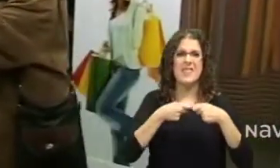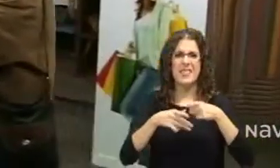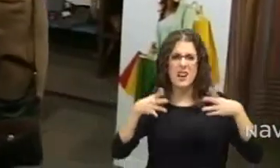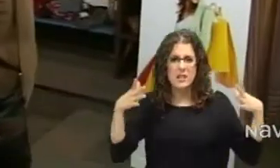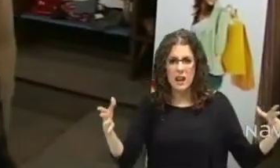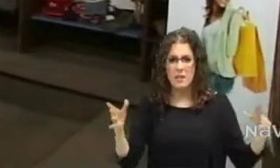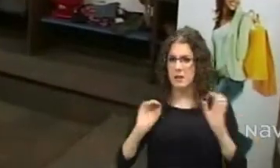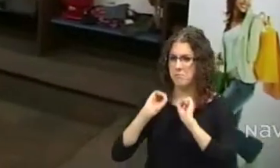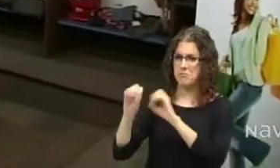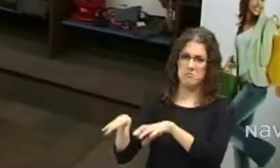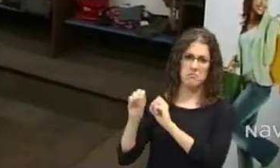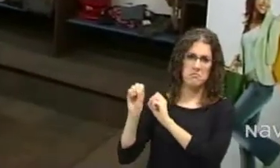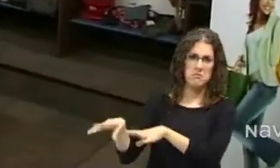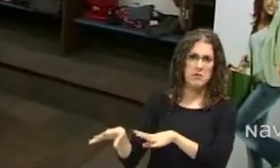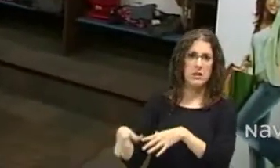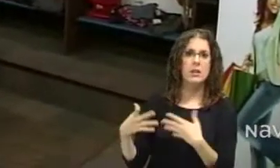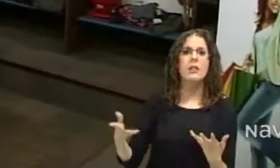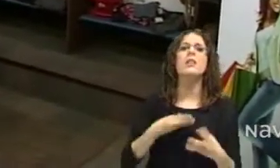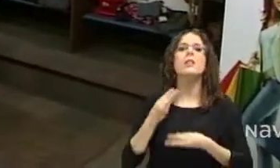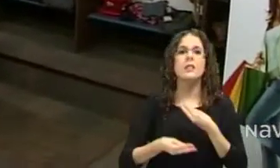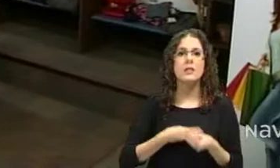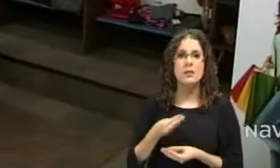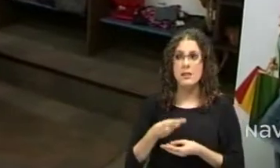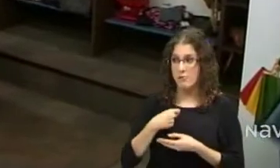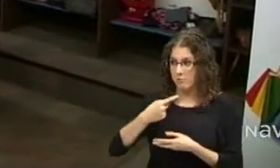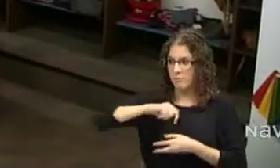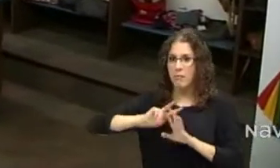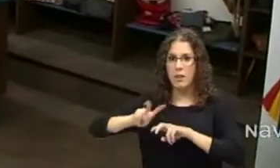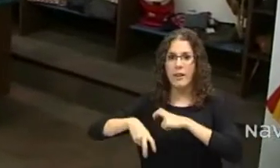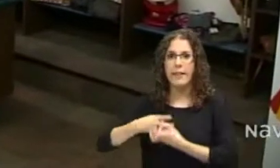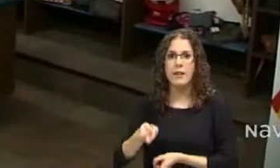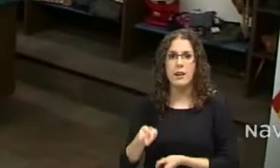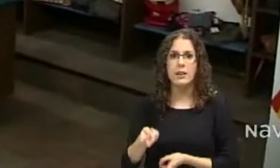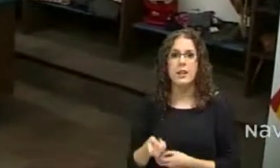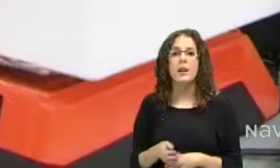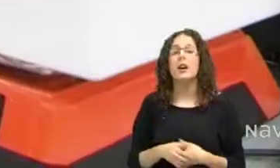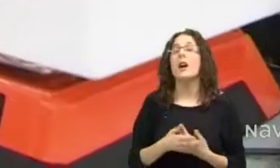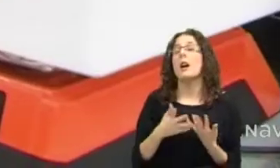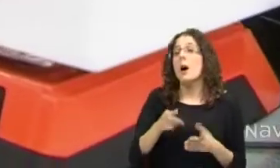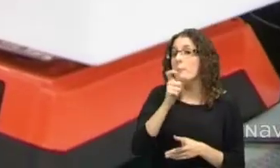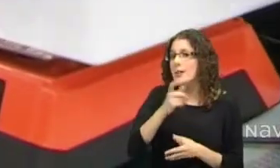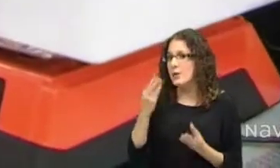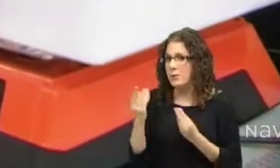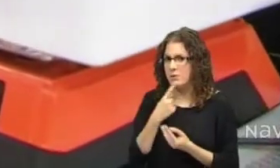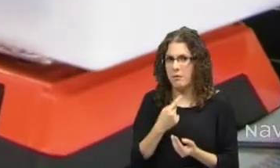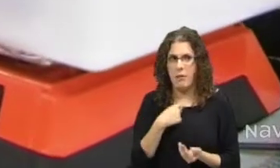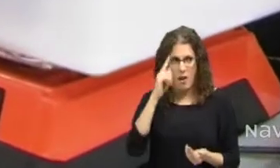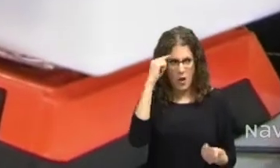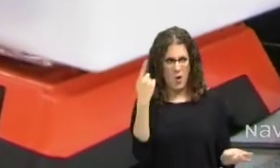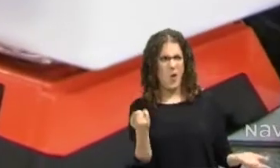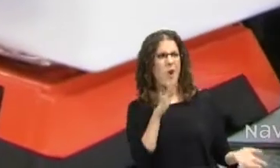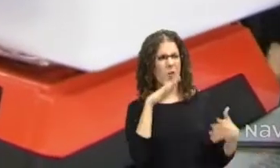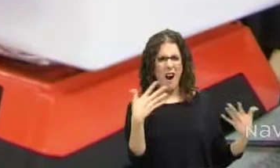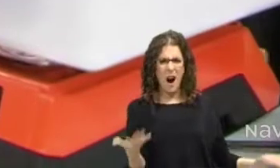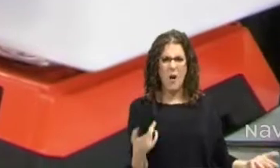multinacionales, lo que se hace con ello es reciclar esa ropa. Hay mucha gente que me ha tildado de loco, porque a ver a dónde vas hoy en día,